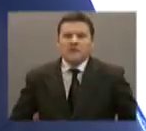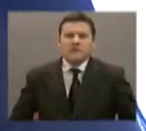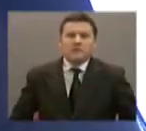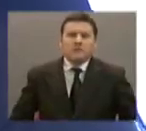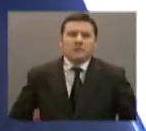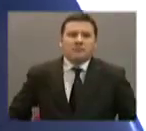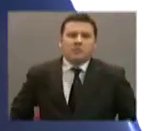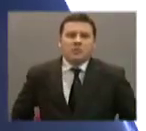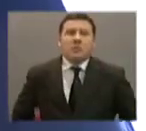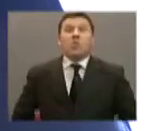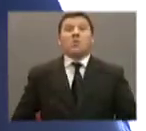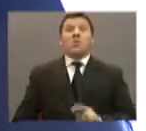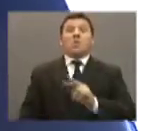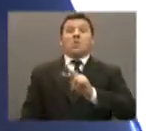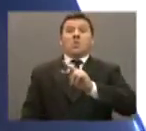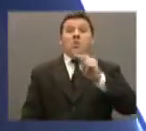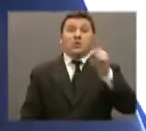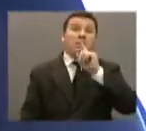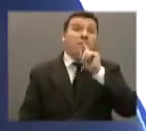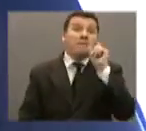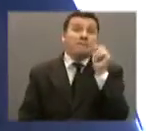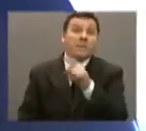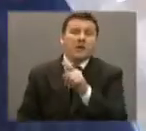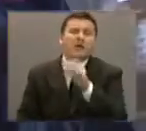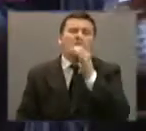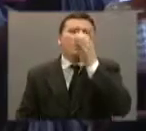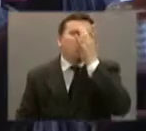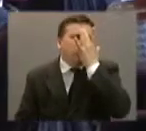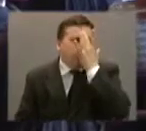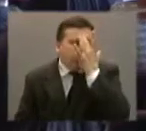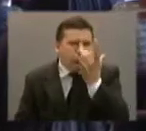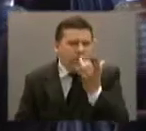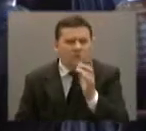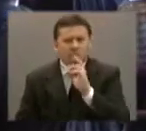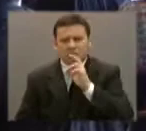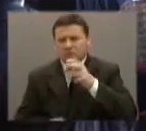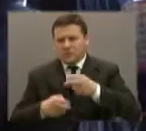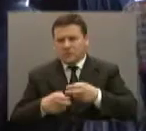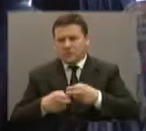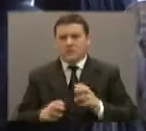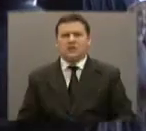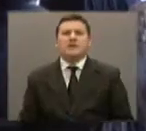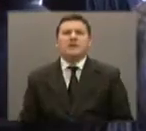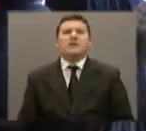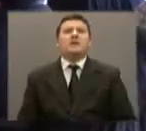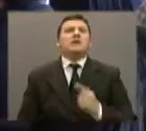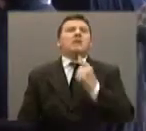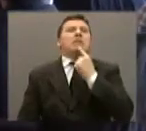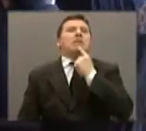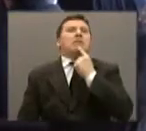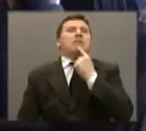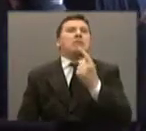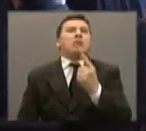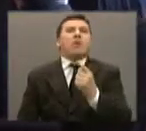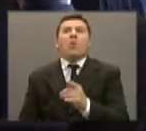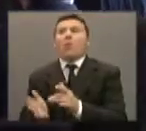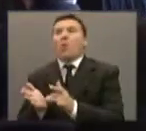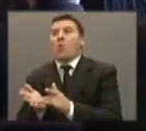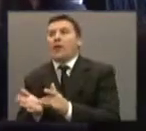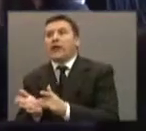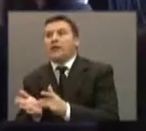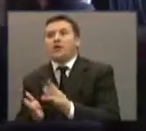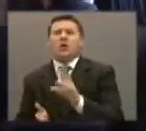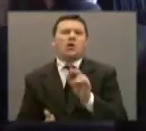Y la otra es porque es muy difícil decir que es una urgencia y que no.